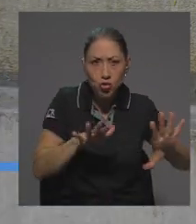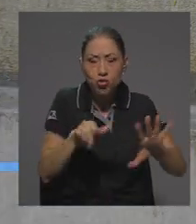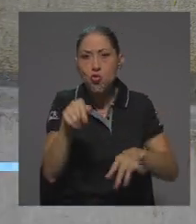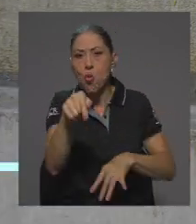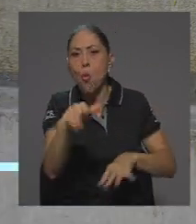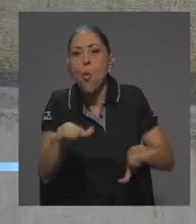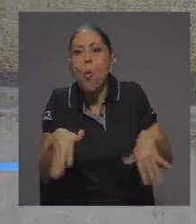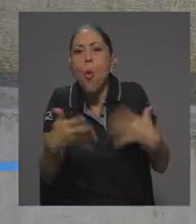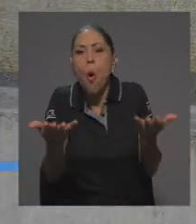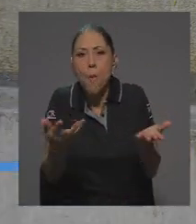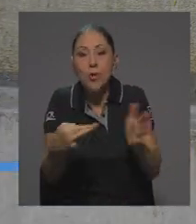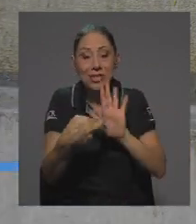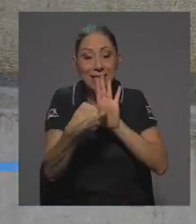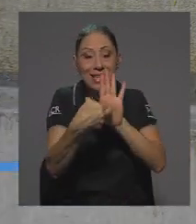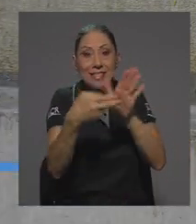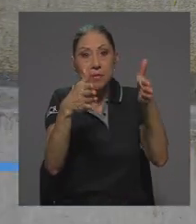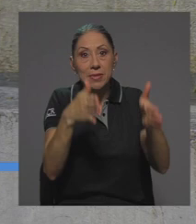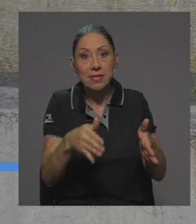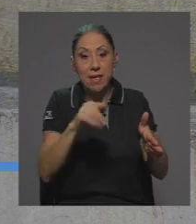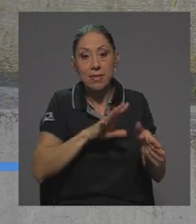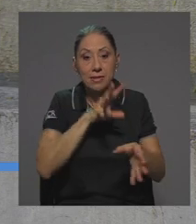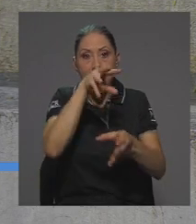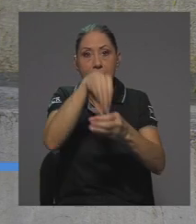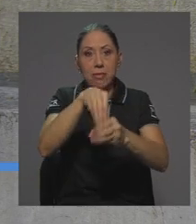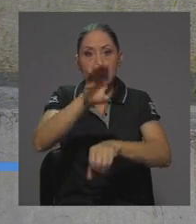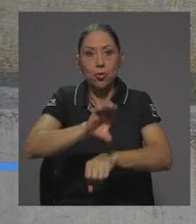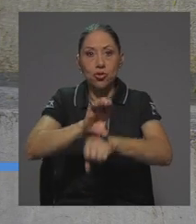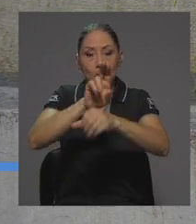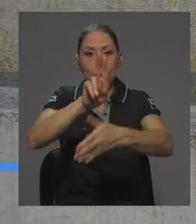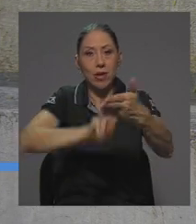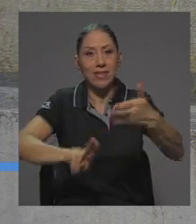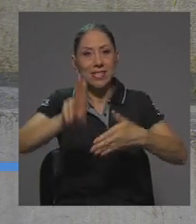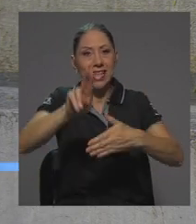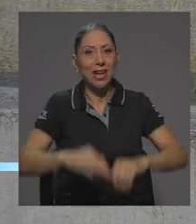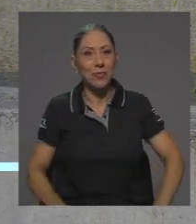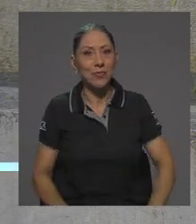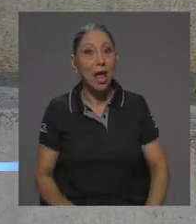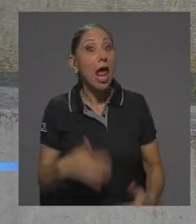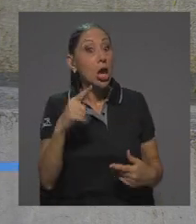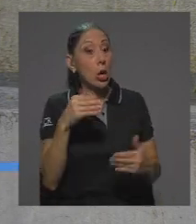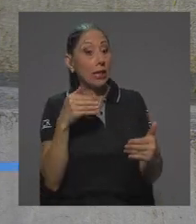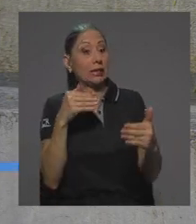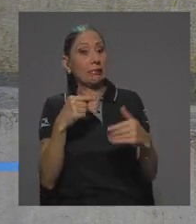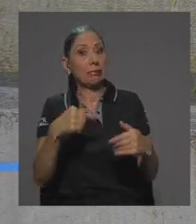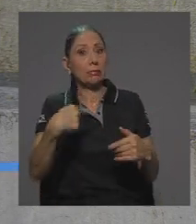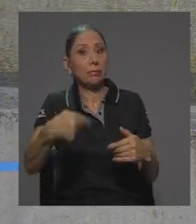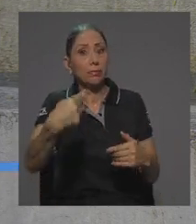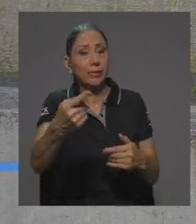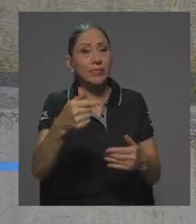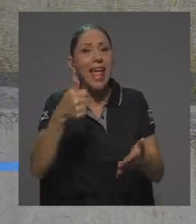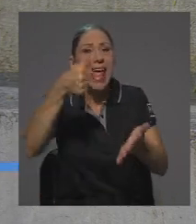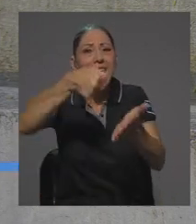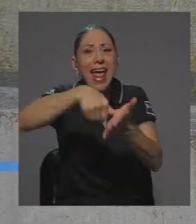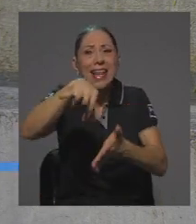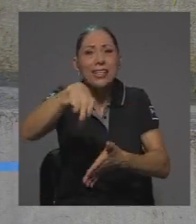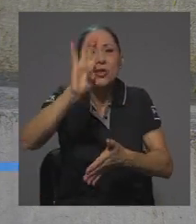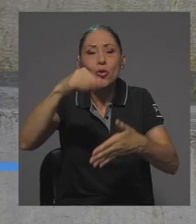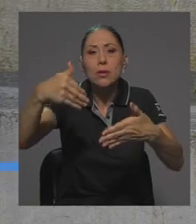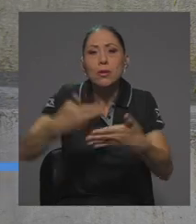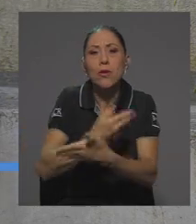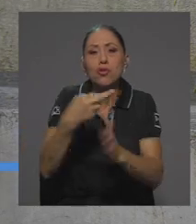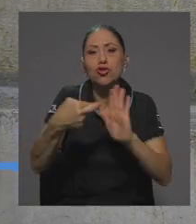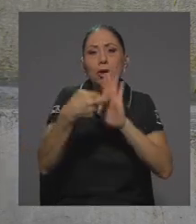representatividad ante el Consejo Universitario. Hablemos ahora sí de lo que se acerca. Se avecina la elección de nuevos